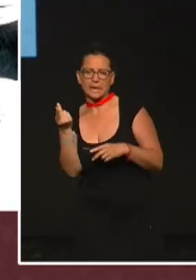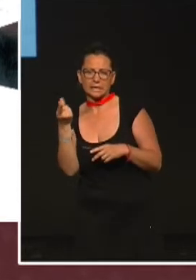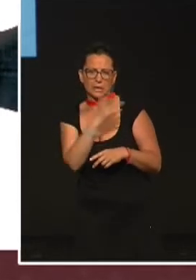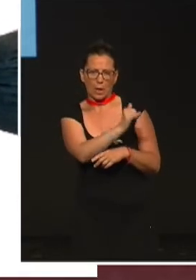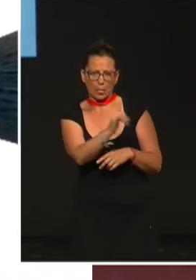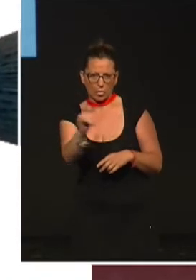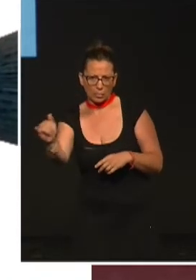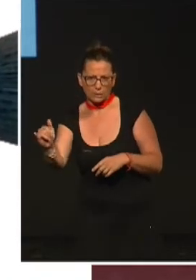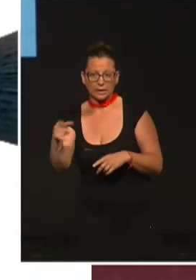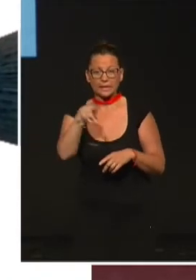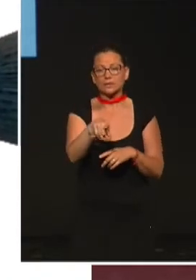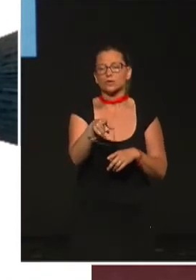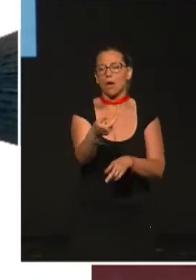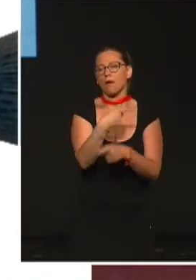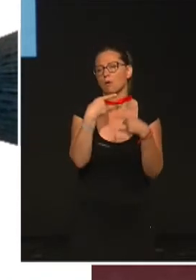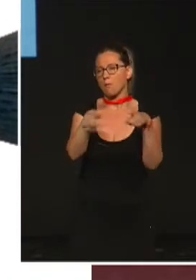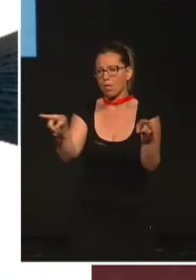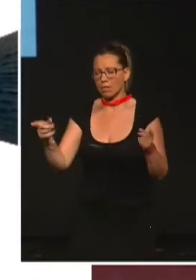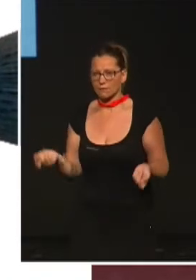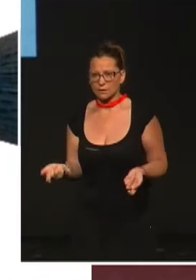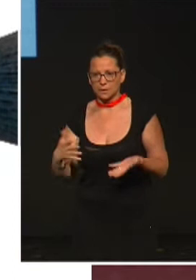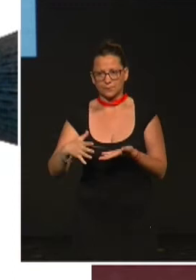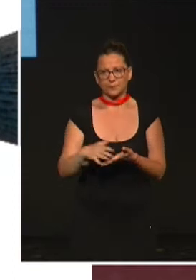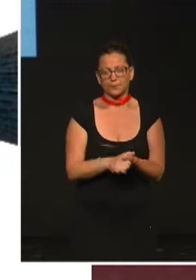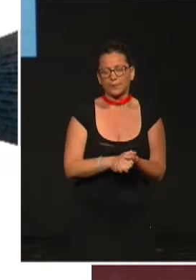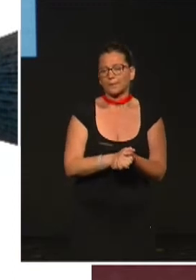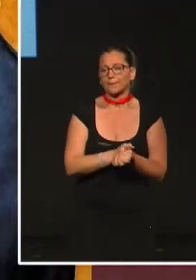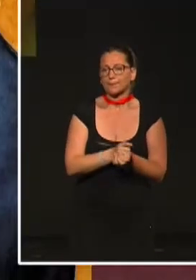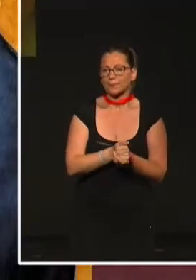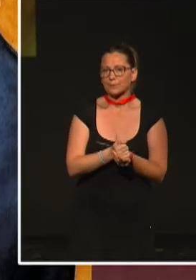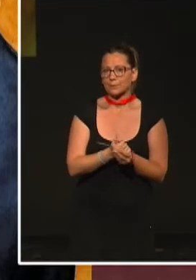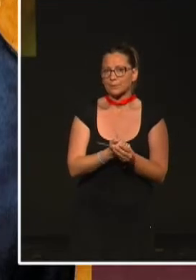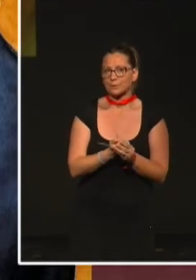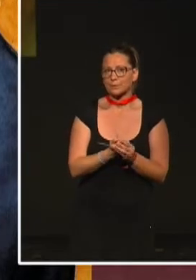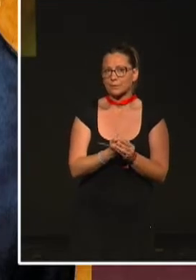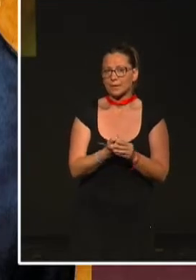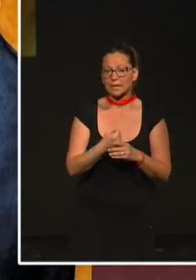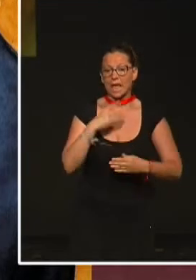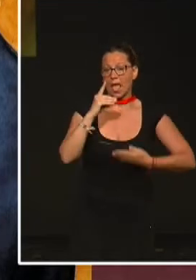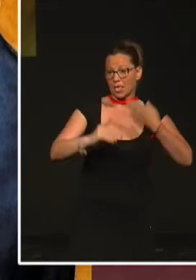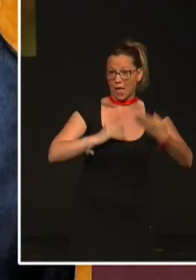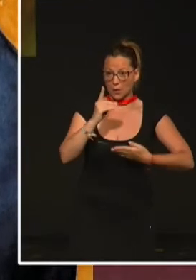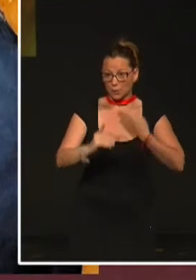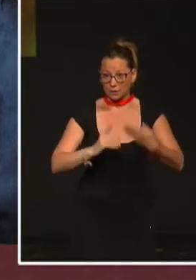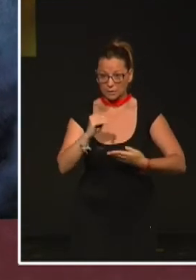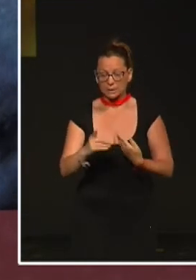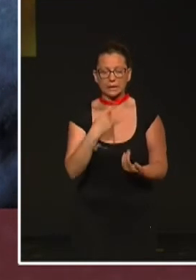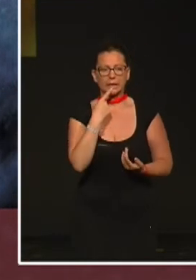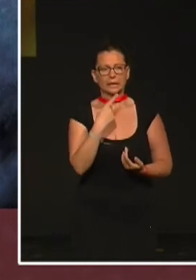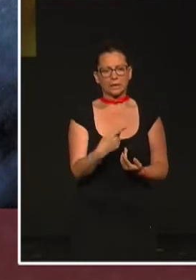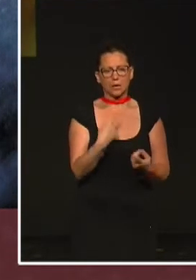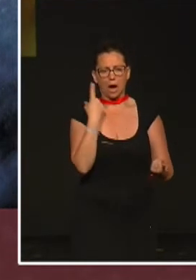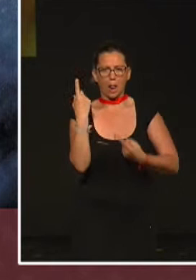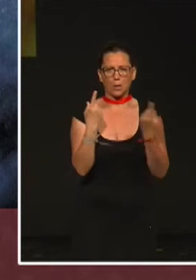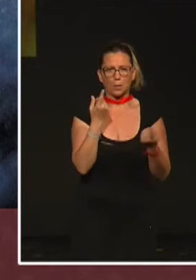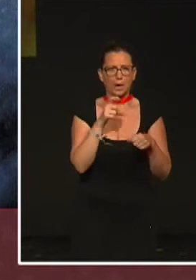que lo hace diferente a todas las otras especies. Bueno, Darwin nombró algunas especies,